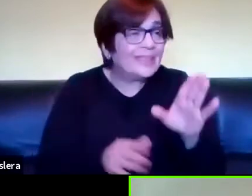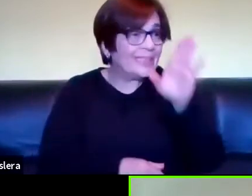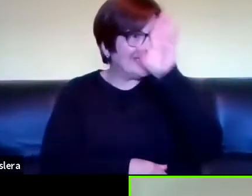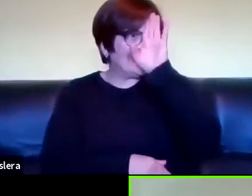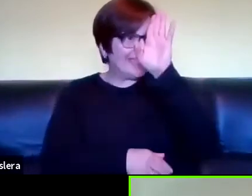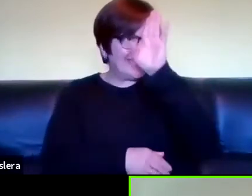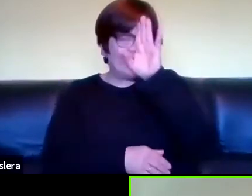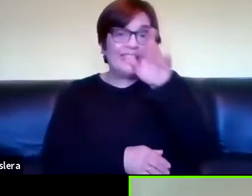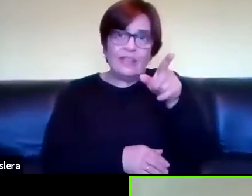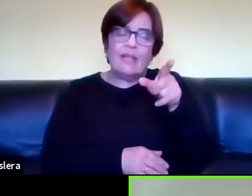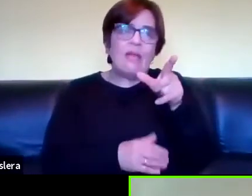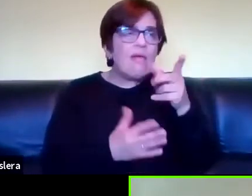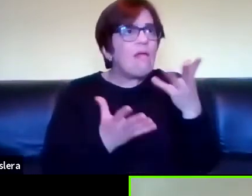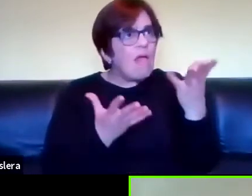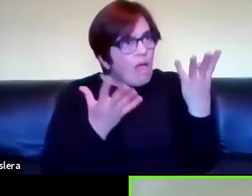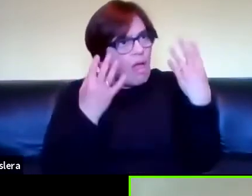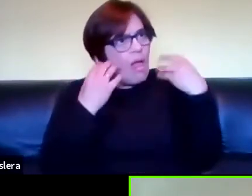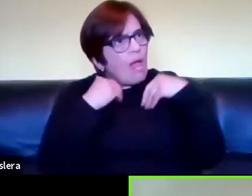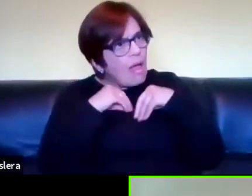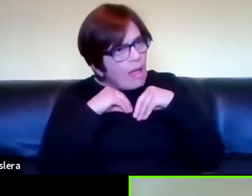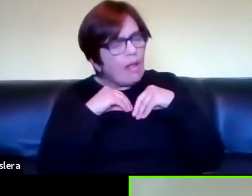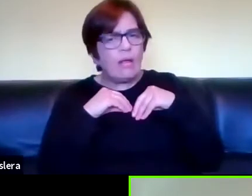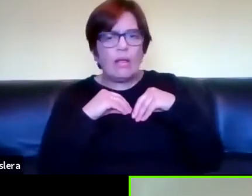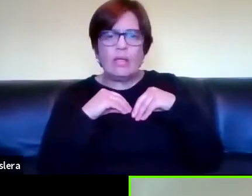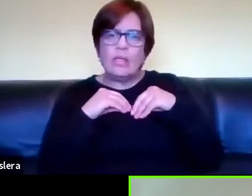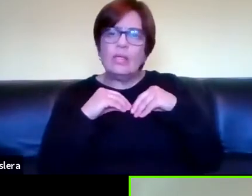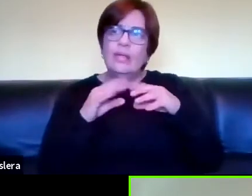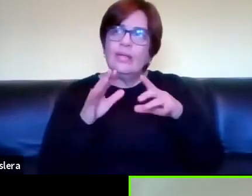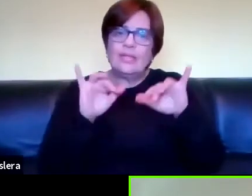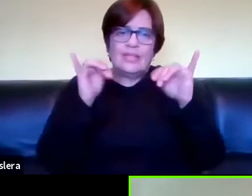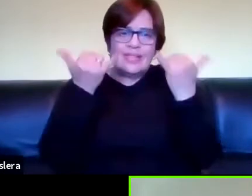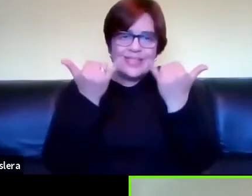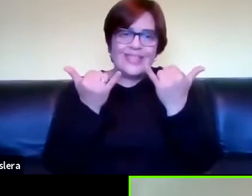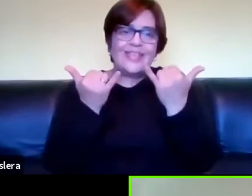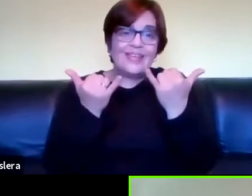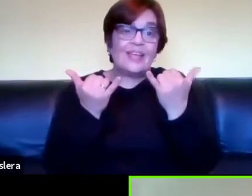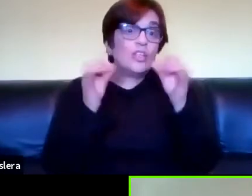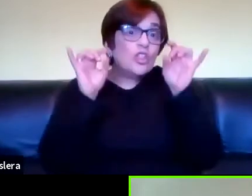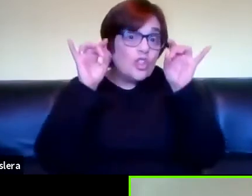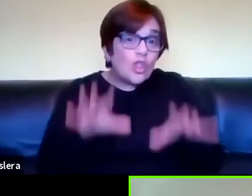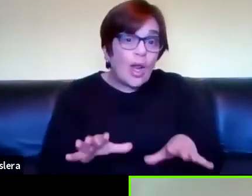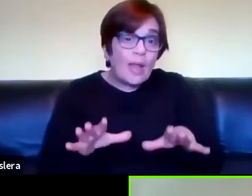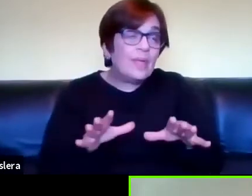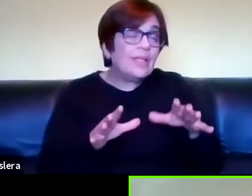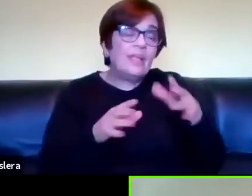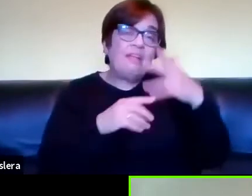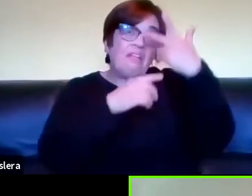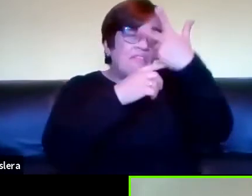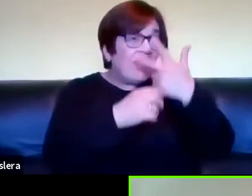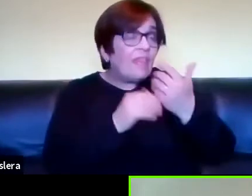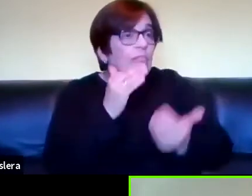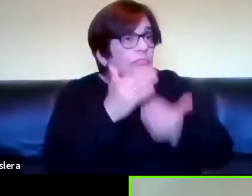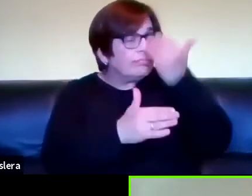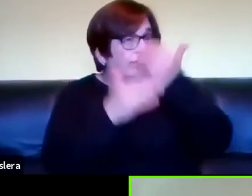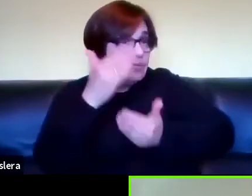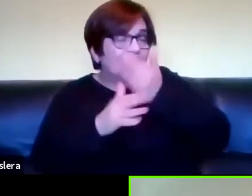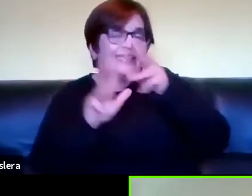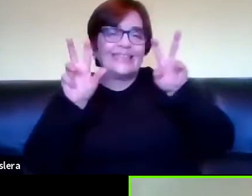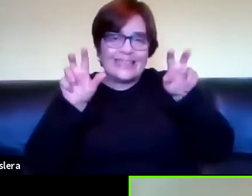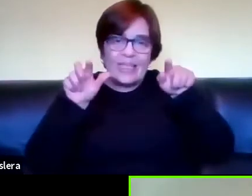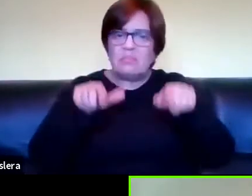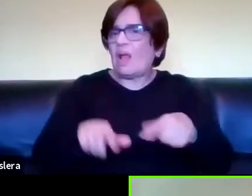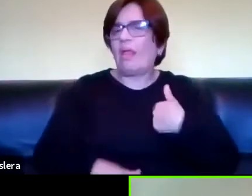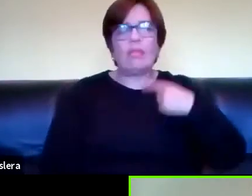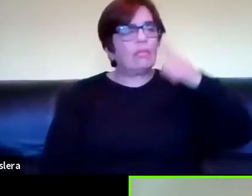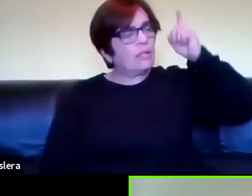he internalizado conocimientos y me manejo con exclusivamente audiovisograbaciones sobre la temática porque decidí